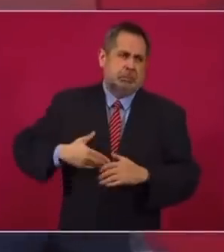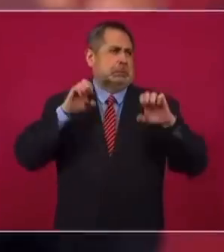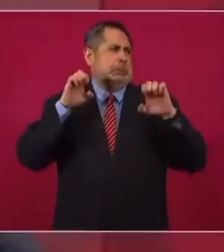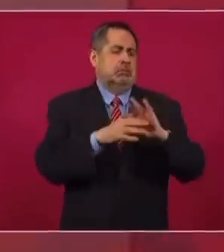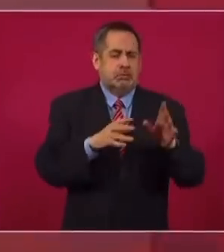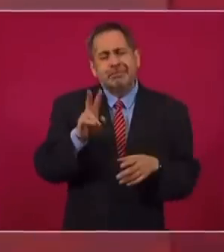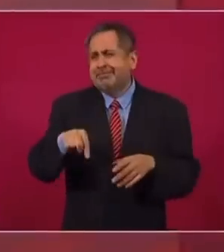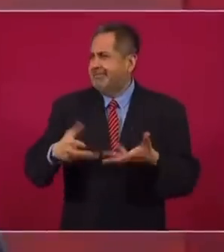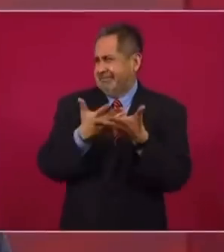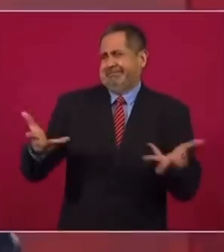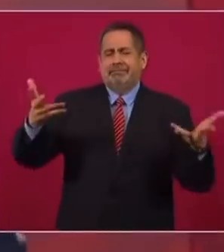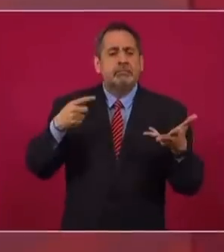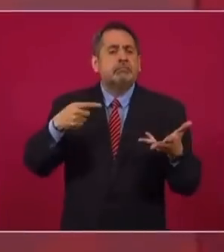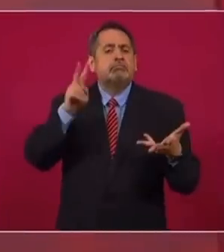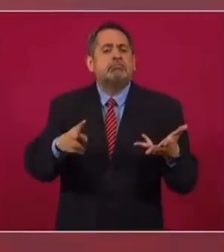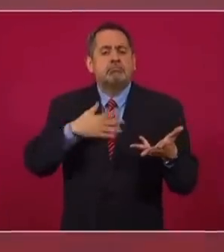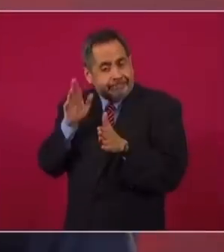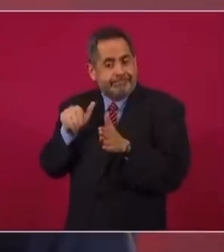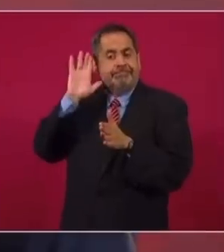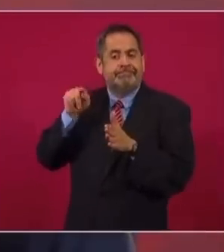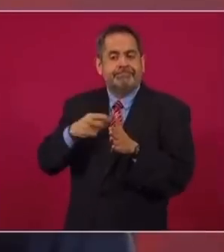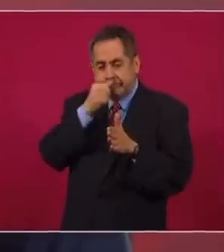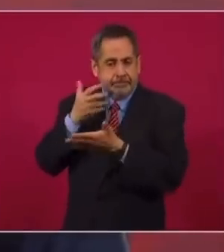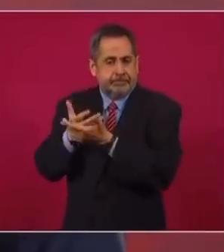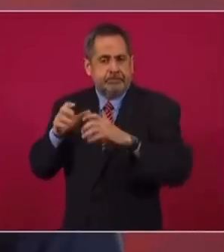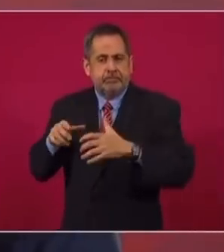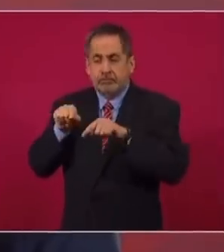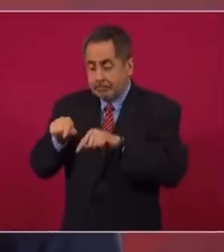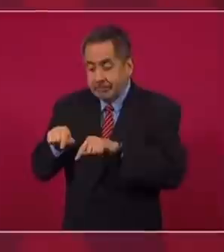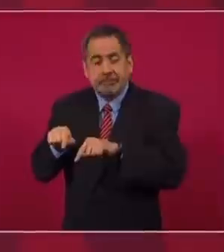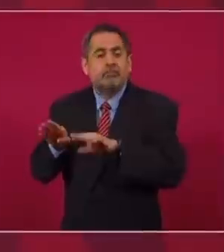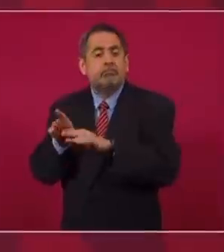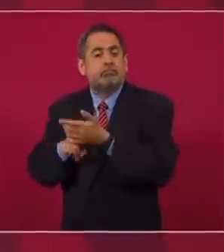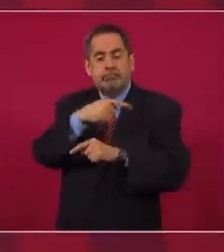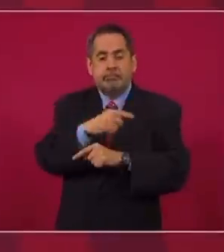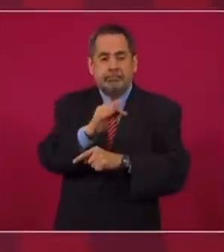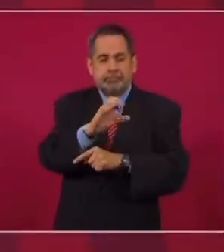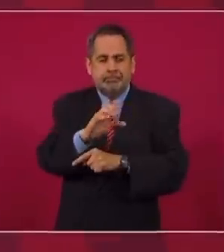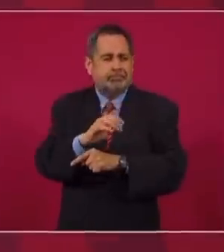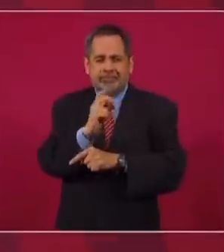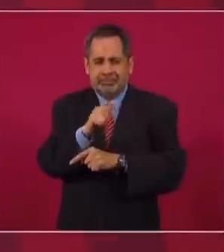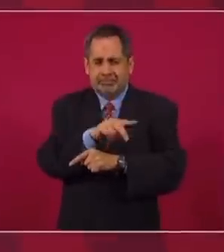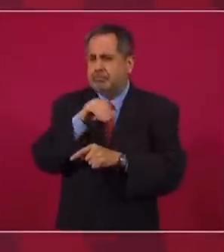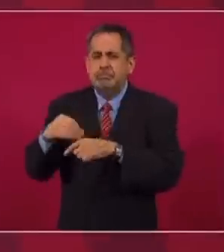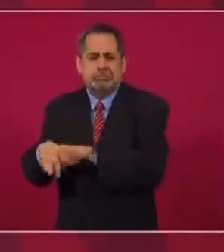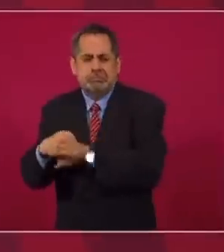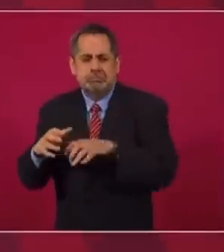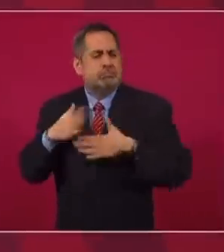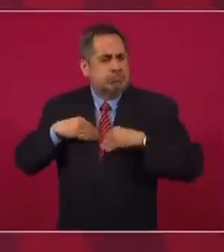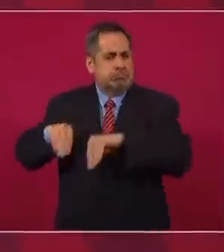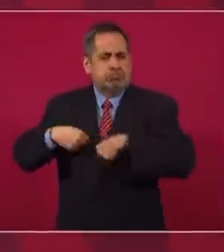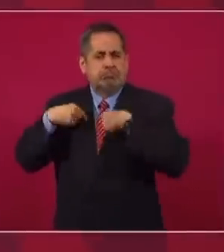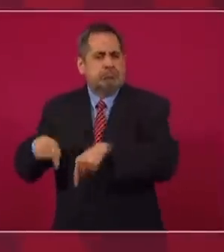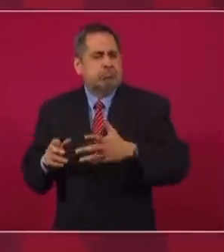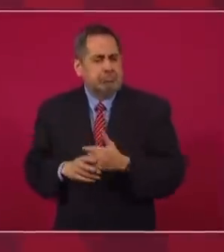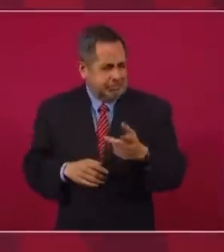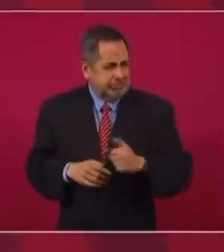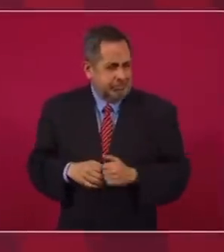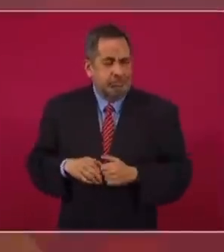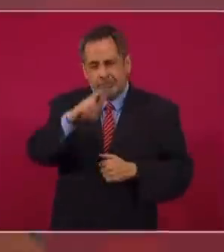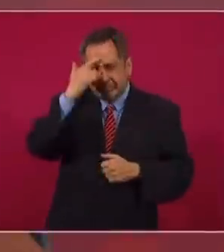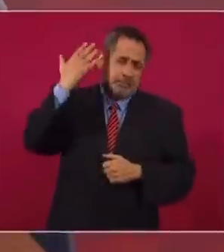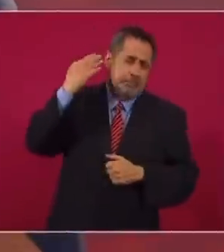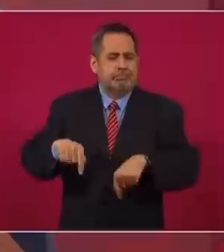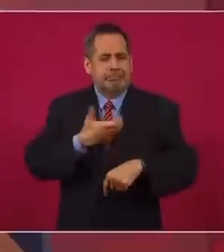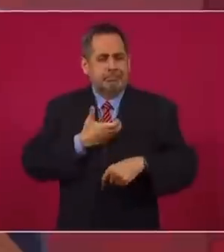Sí, es un palacio, pero yo ocupo un departamento que tenía de descanso, Calderón y Peña. Como yo en campaña hablé de que